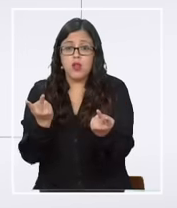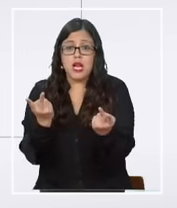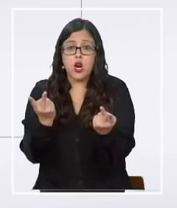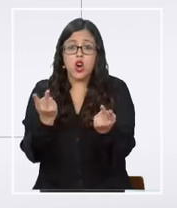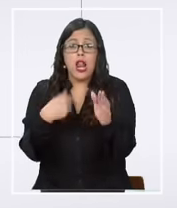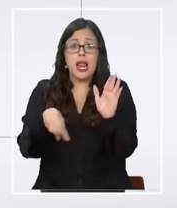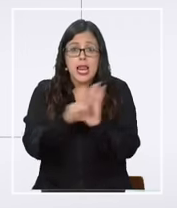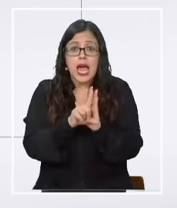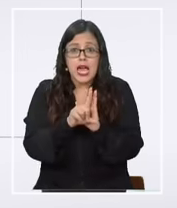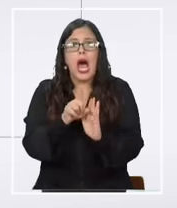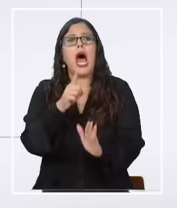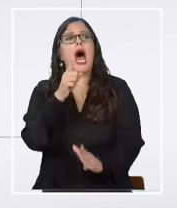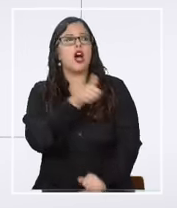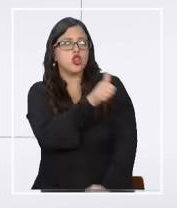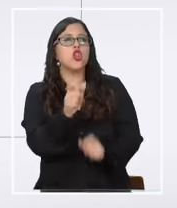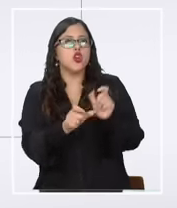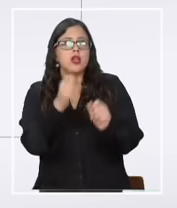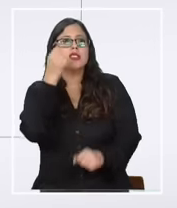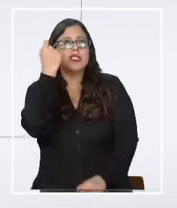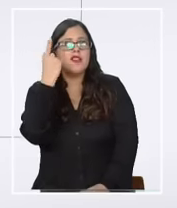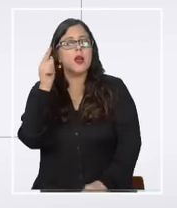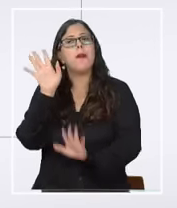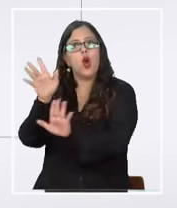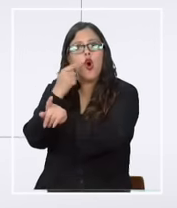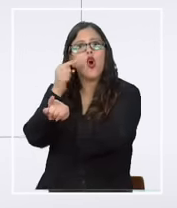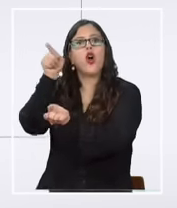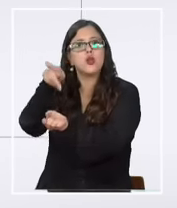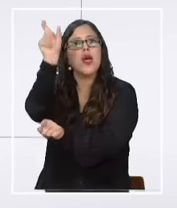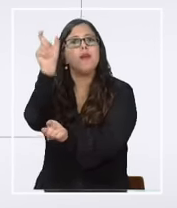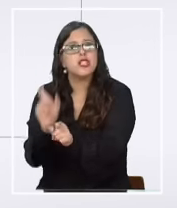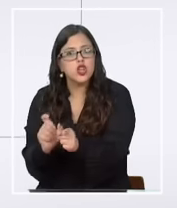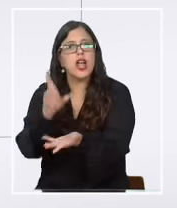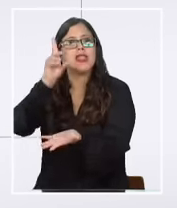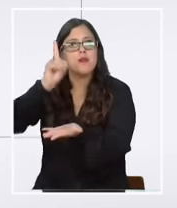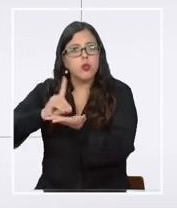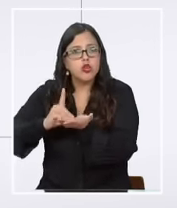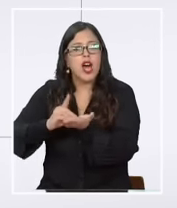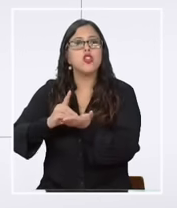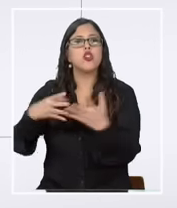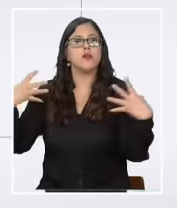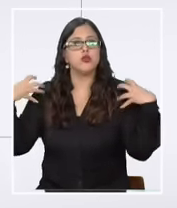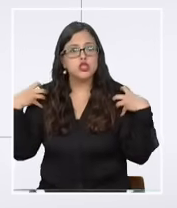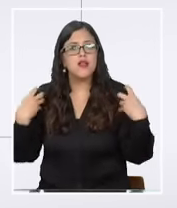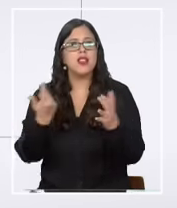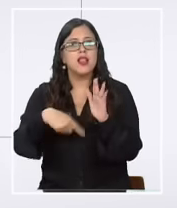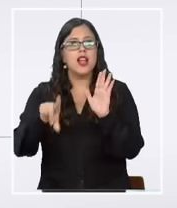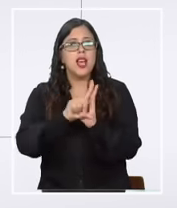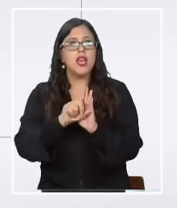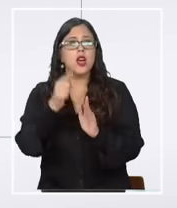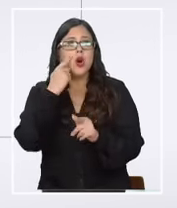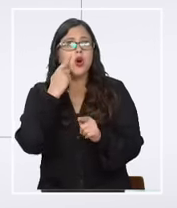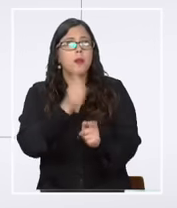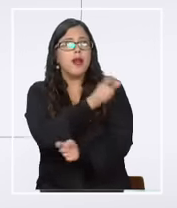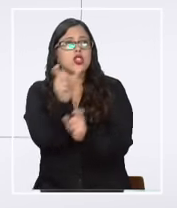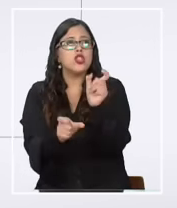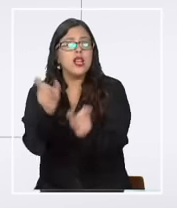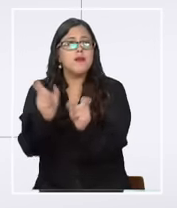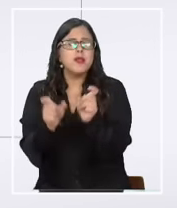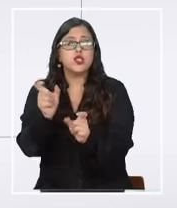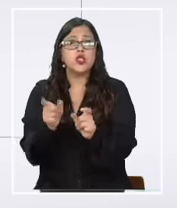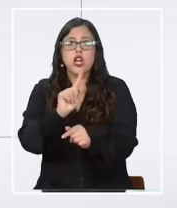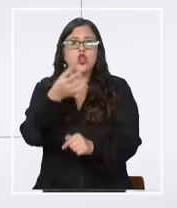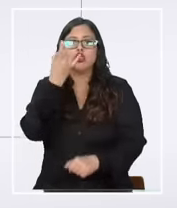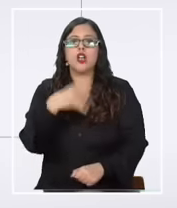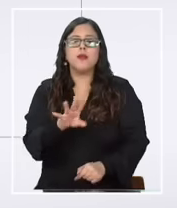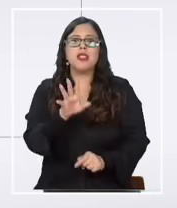público sobre todo estamos hablando de un parlamentario que hace las leyes para todo ciudadano de la República no solo